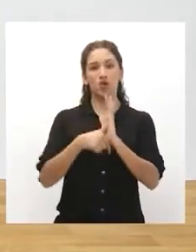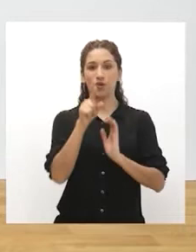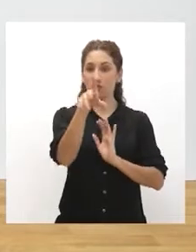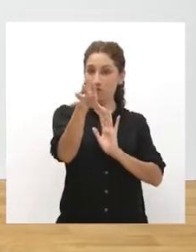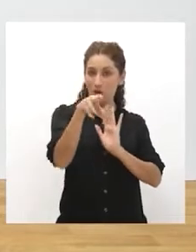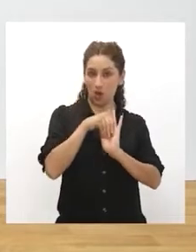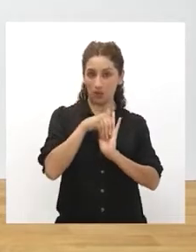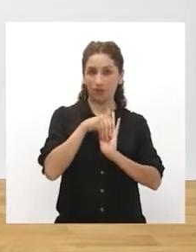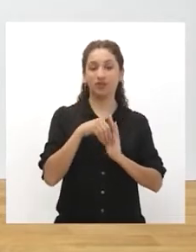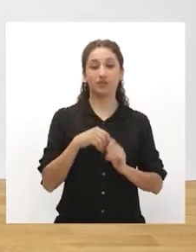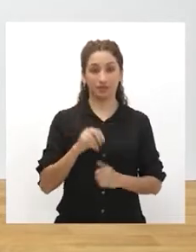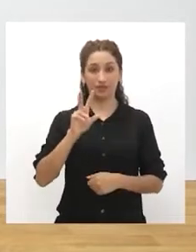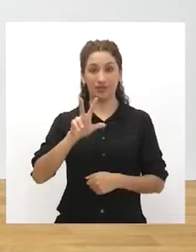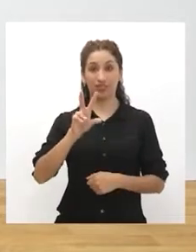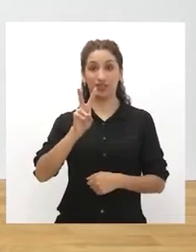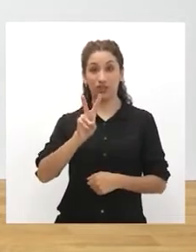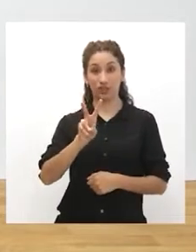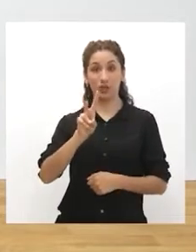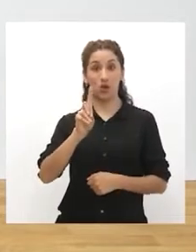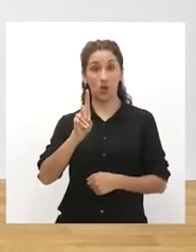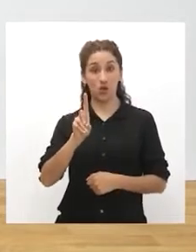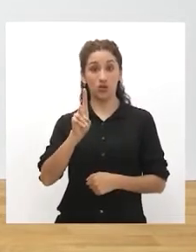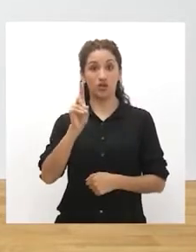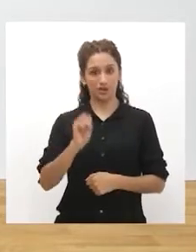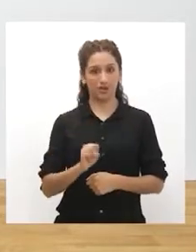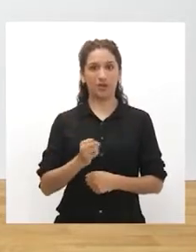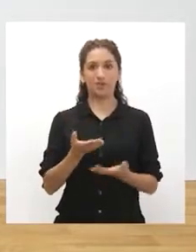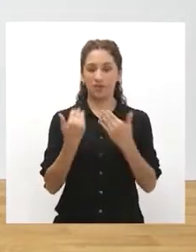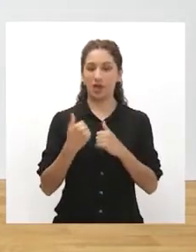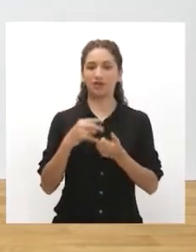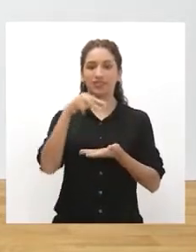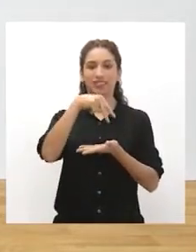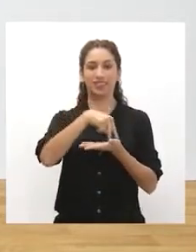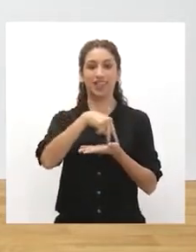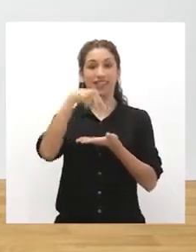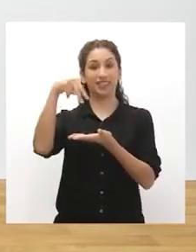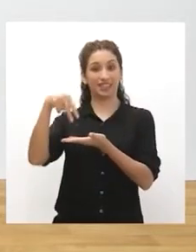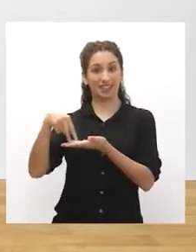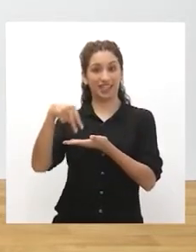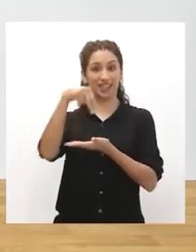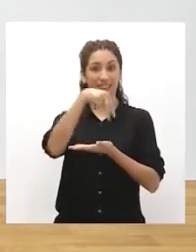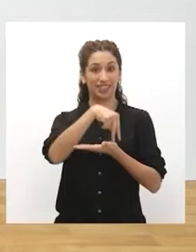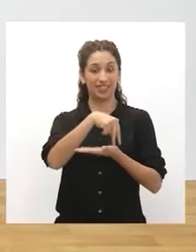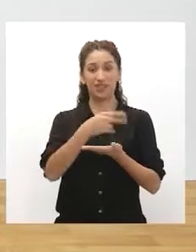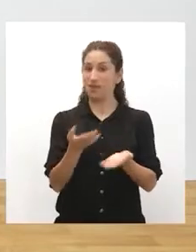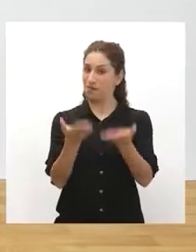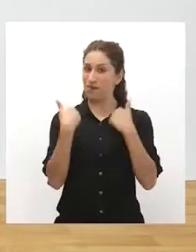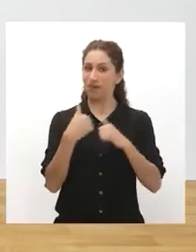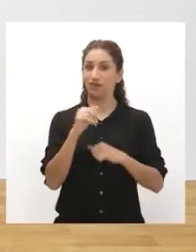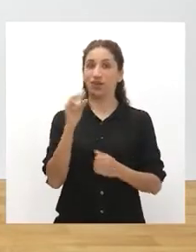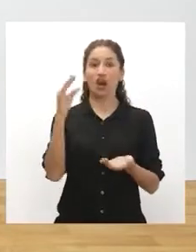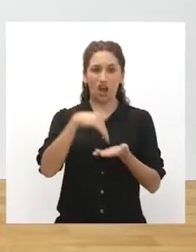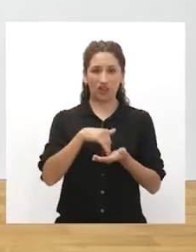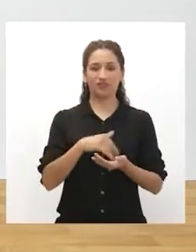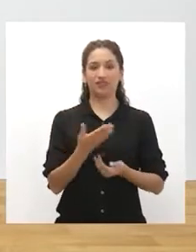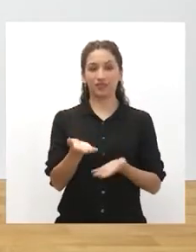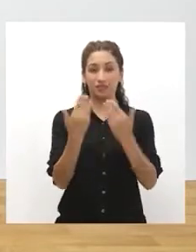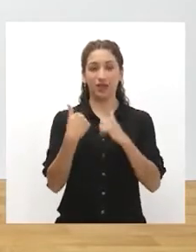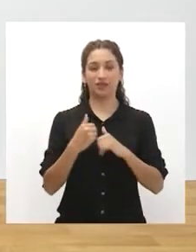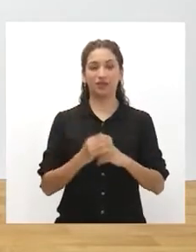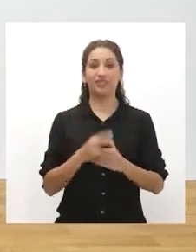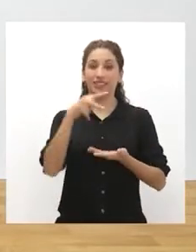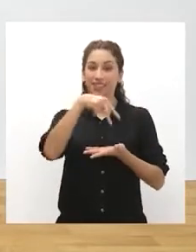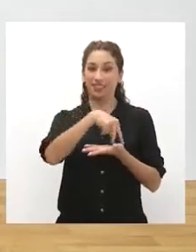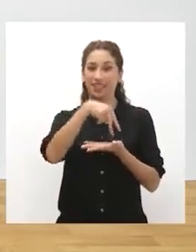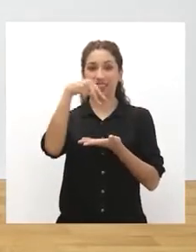tú lo repites conmigo. 3, 2, 1, va. Salto, salto. Repítelo conmigo. 3, 2,